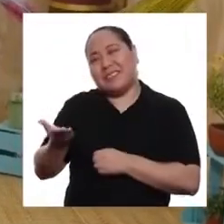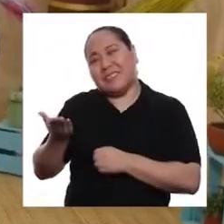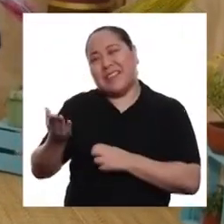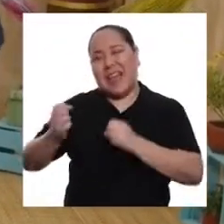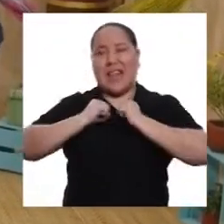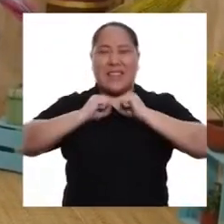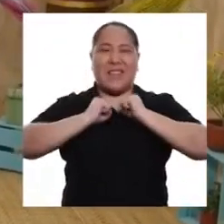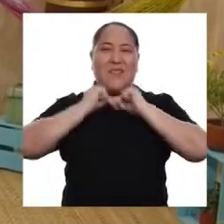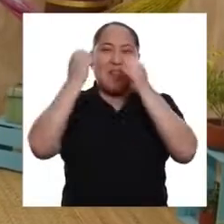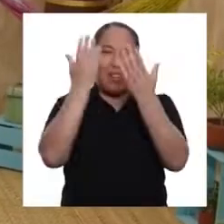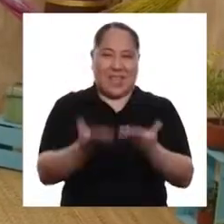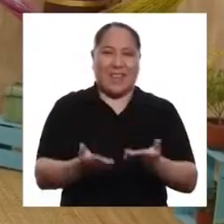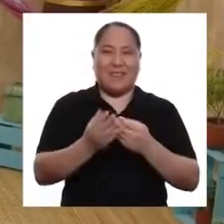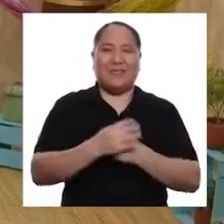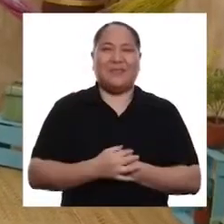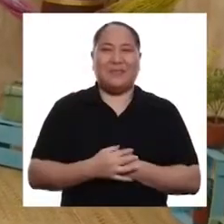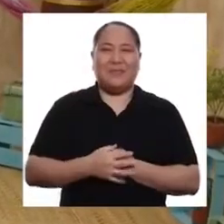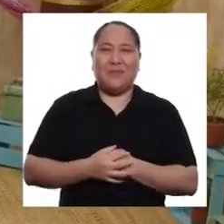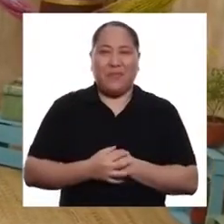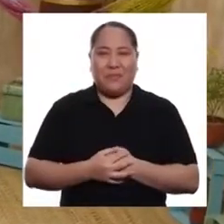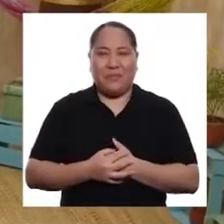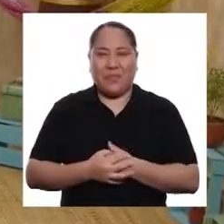de... ¡Activarte!